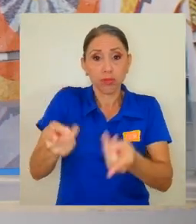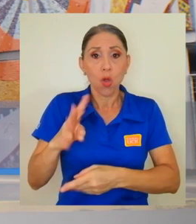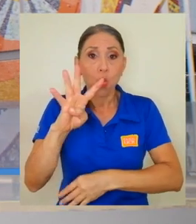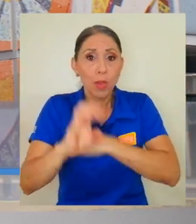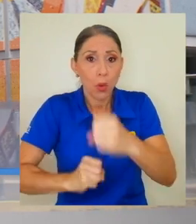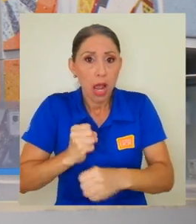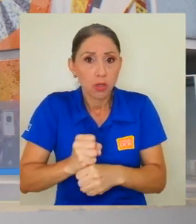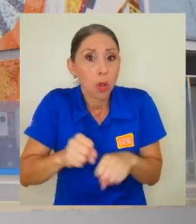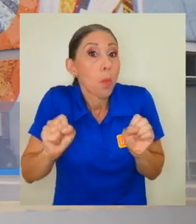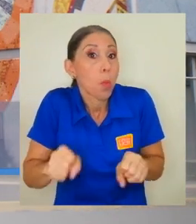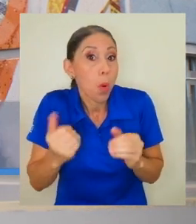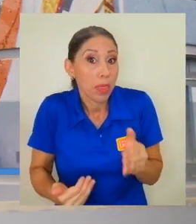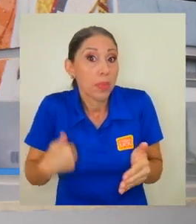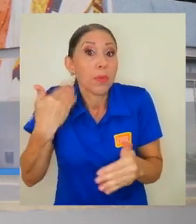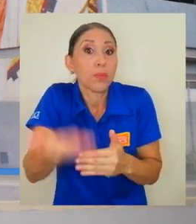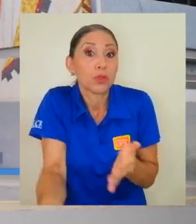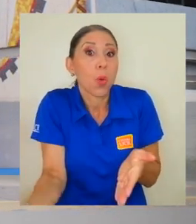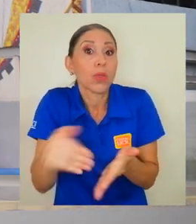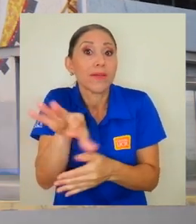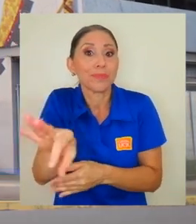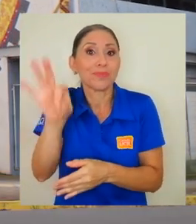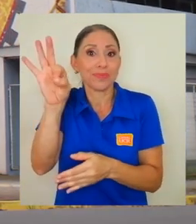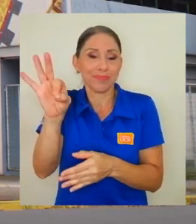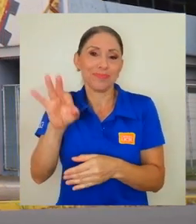posibilidad de ser elegido por un periodo más